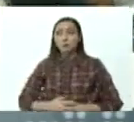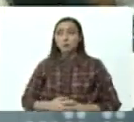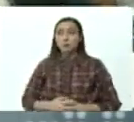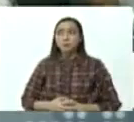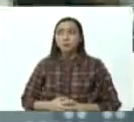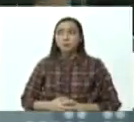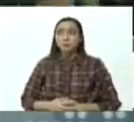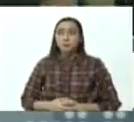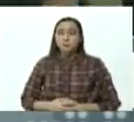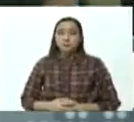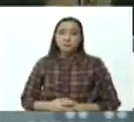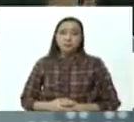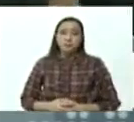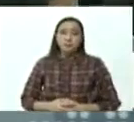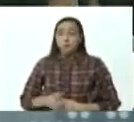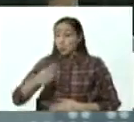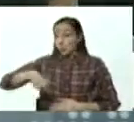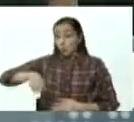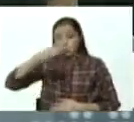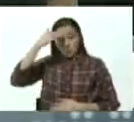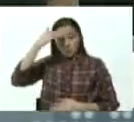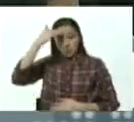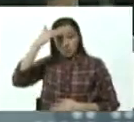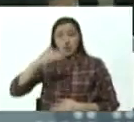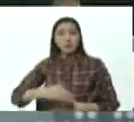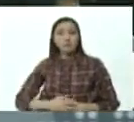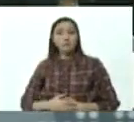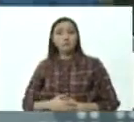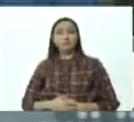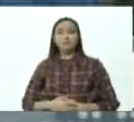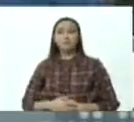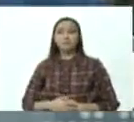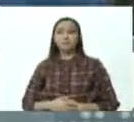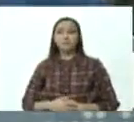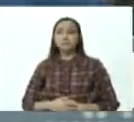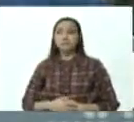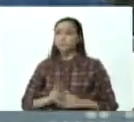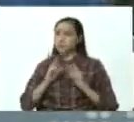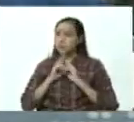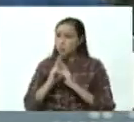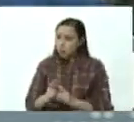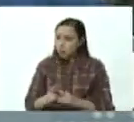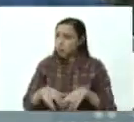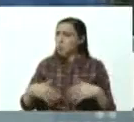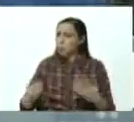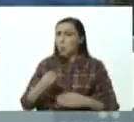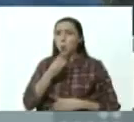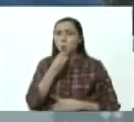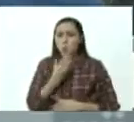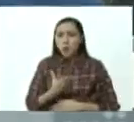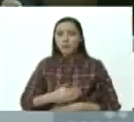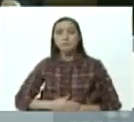Y, como ustedes saben, la respuesta ha sido muy positiva.